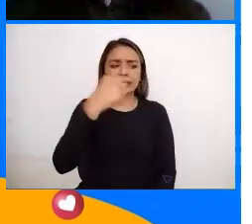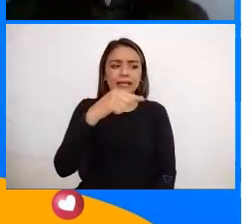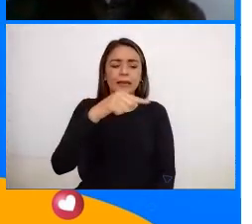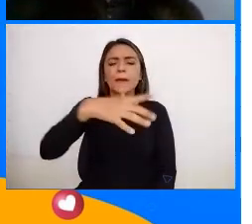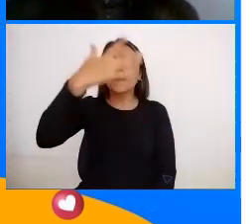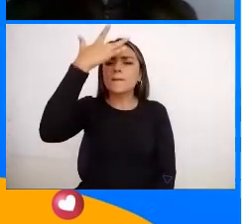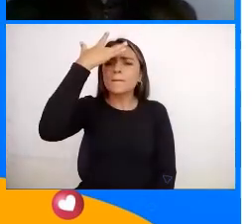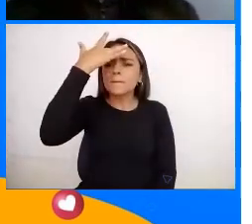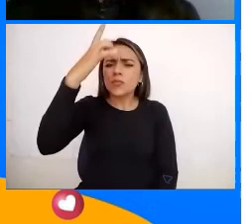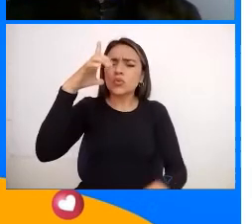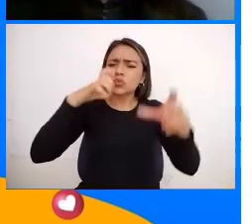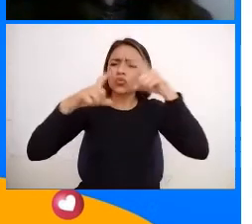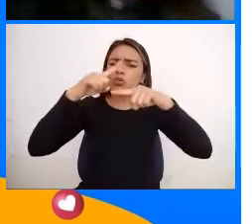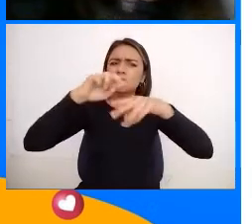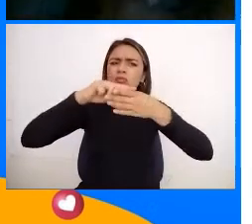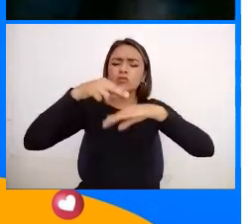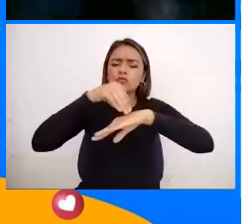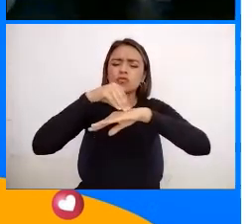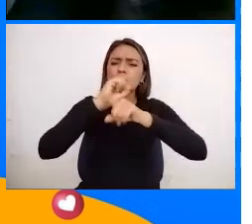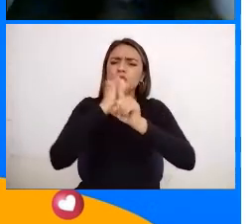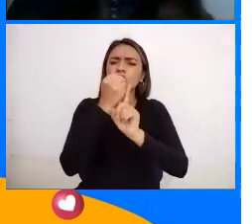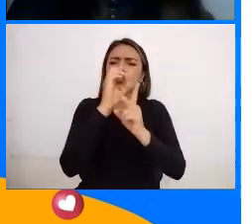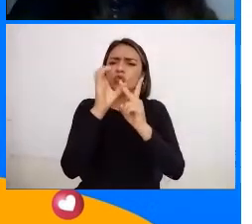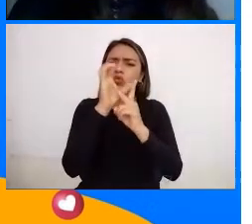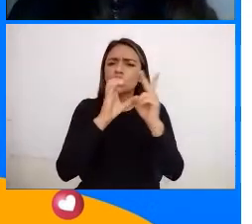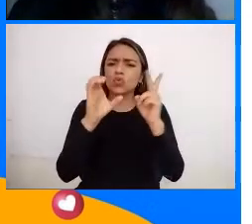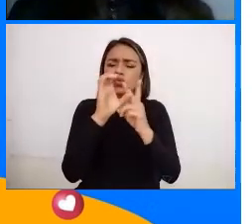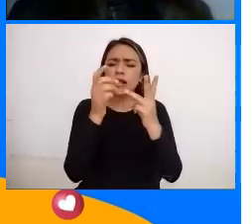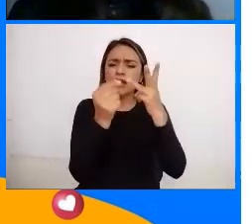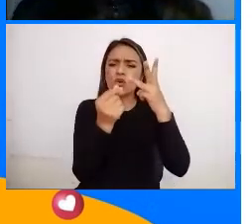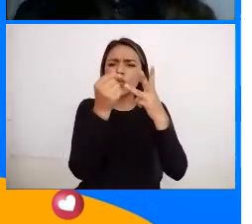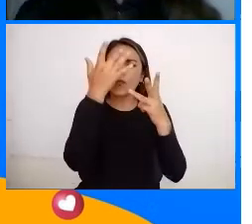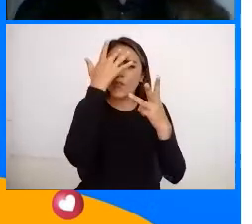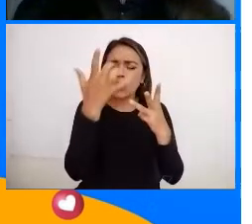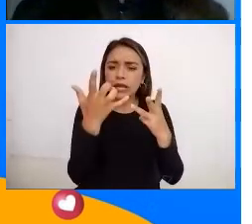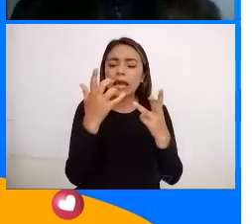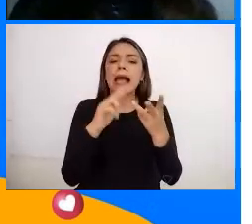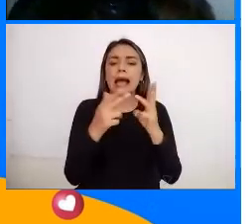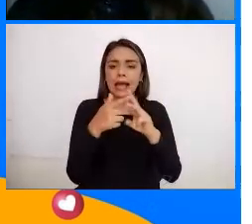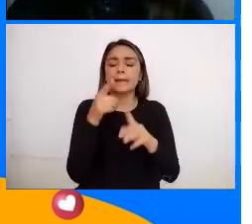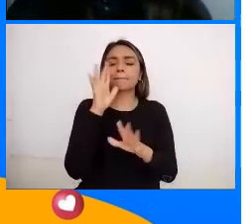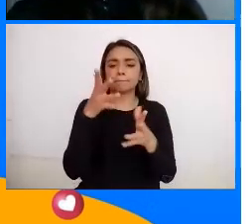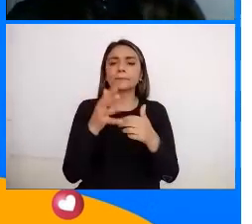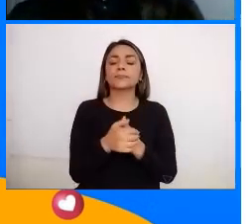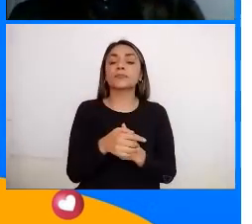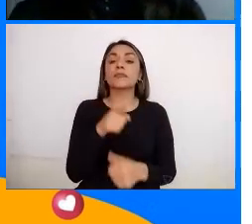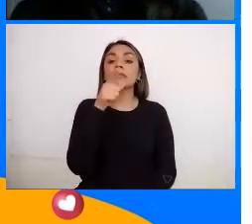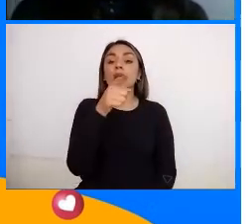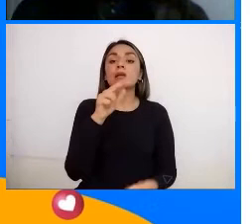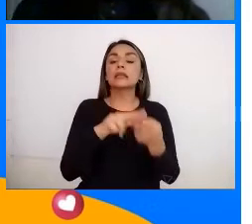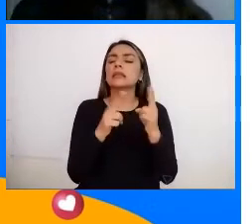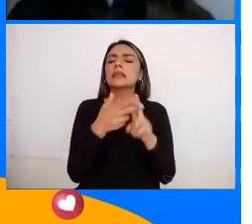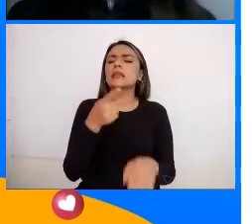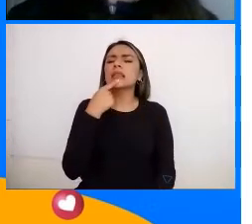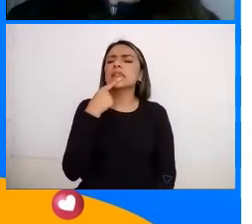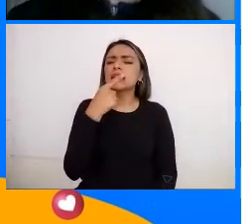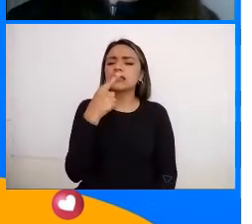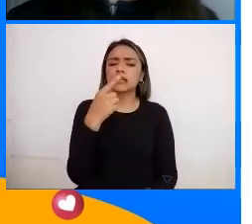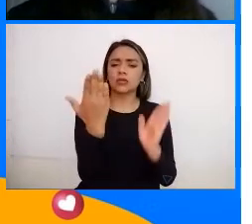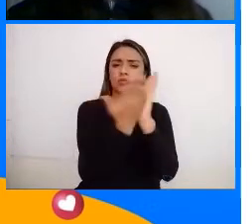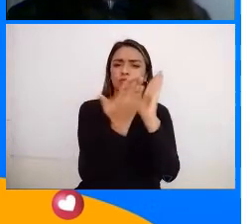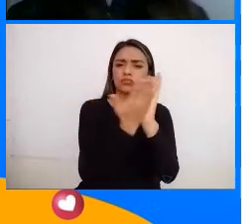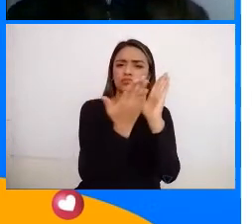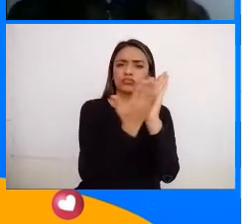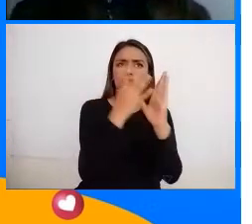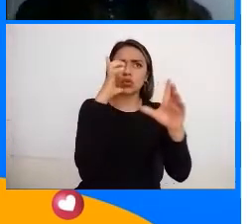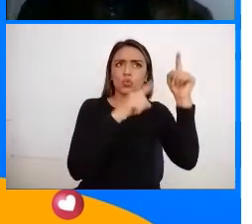qué el turismo es un fenómeno social, cultural y económico? Bueno, porque aparte de lo lucrativo que es